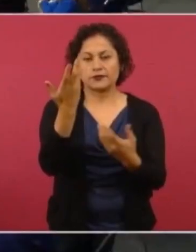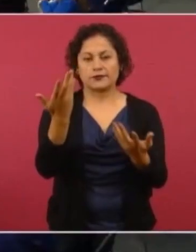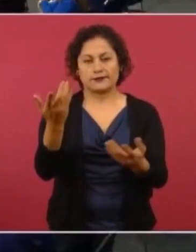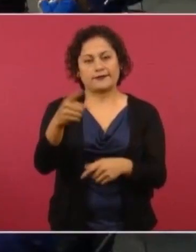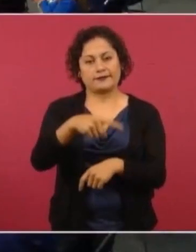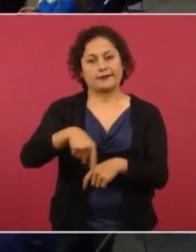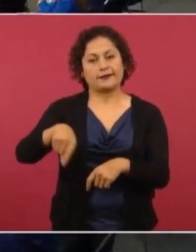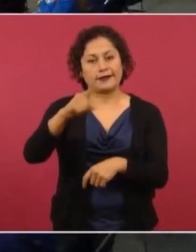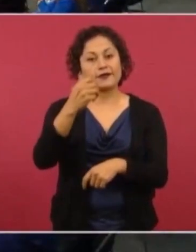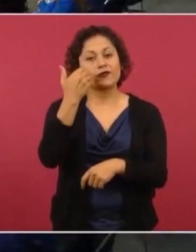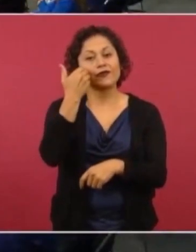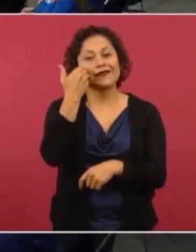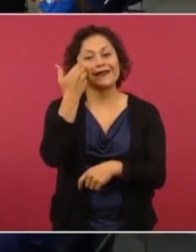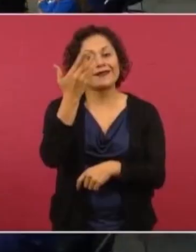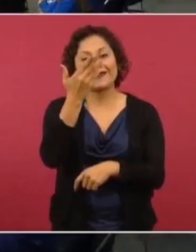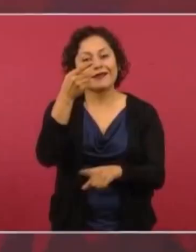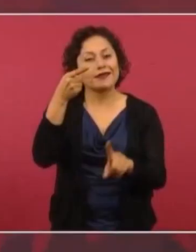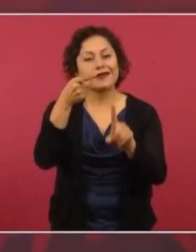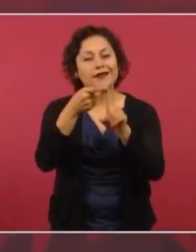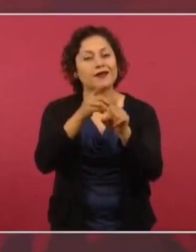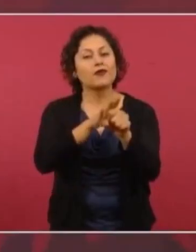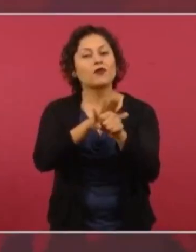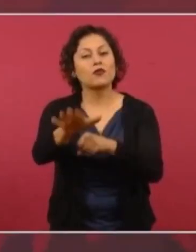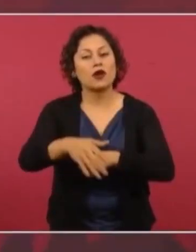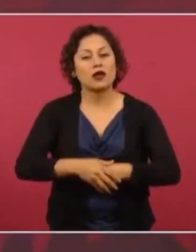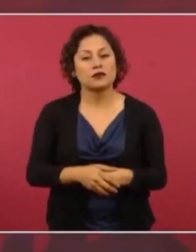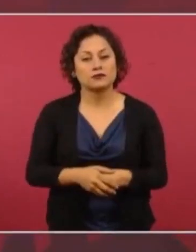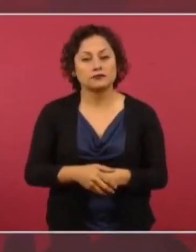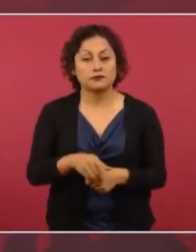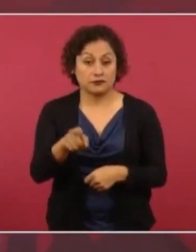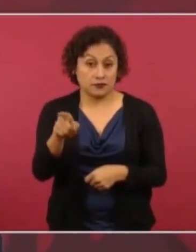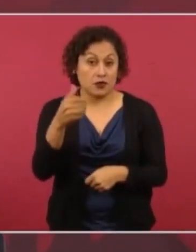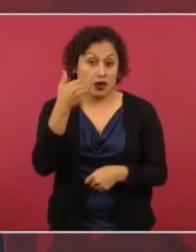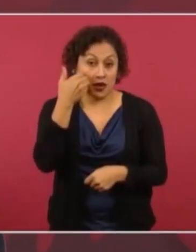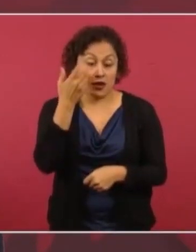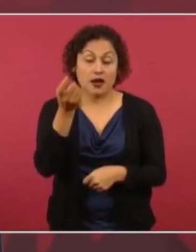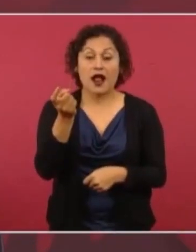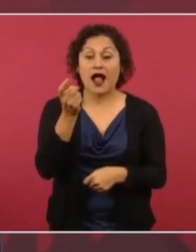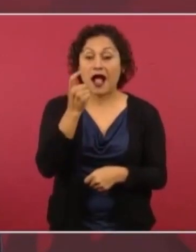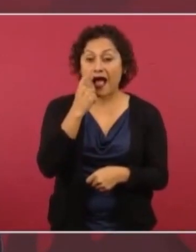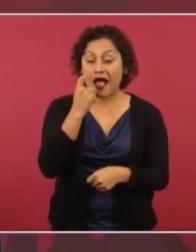es sacar raja política.